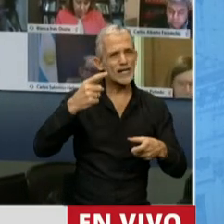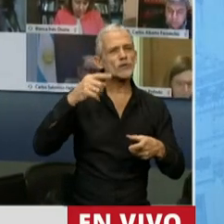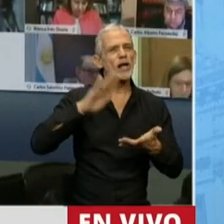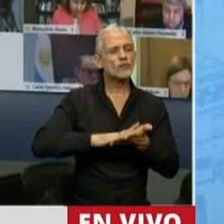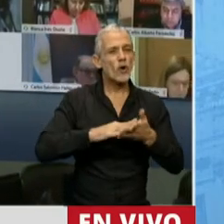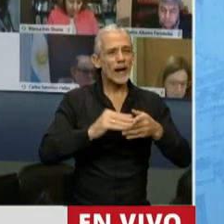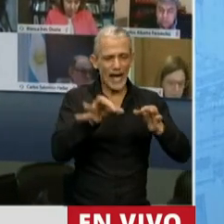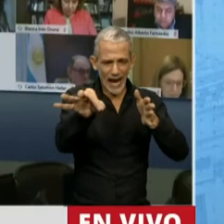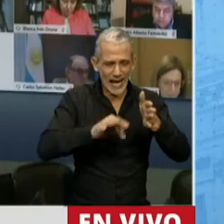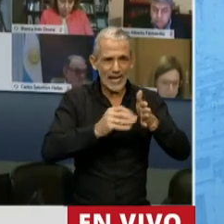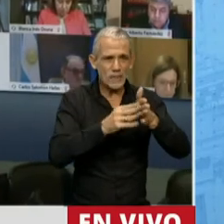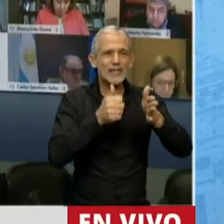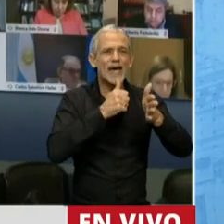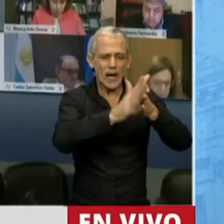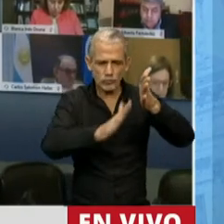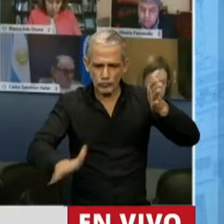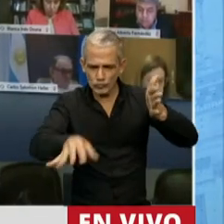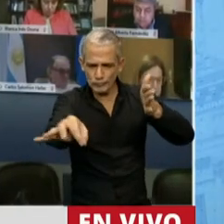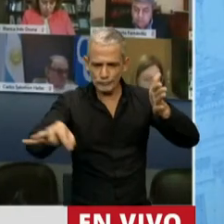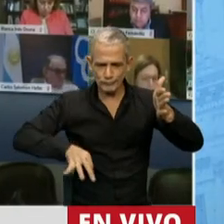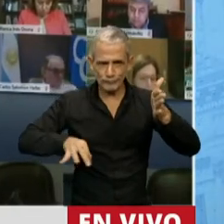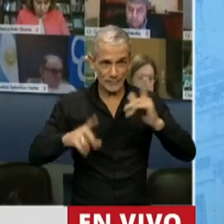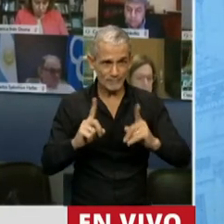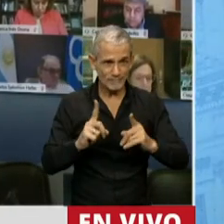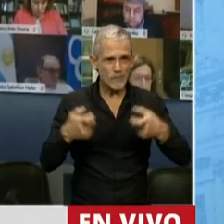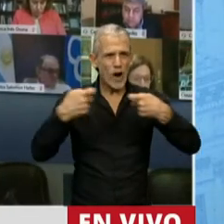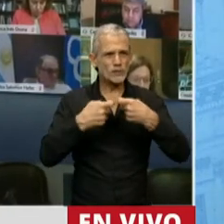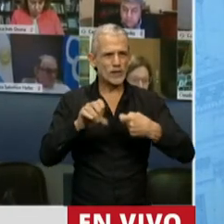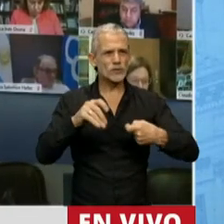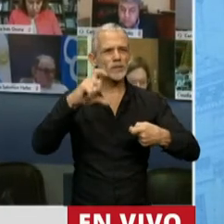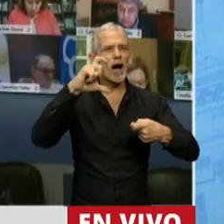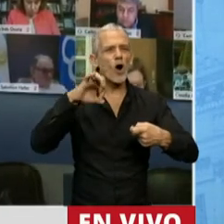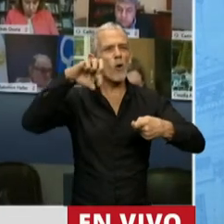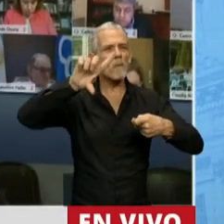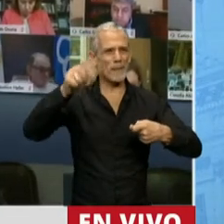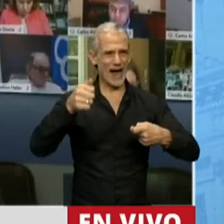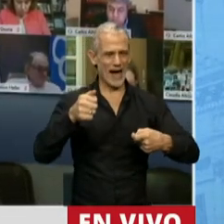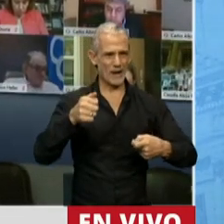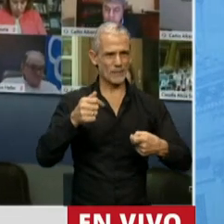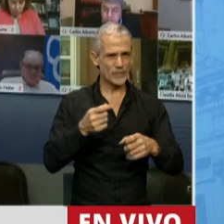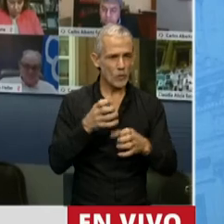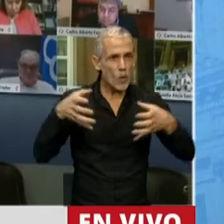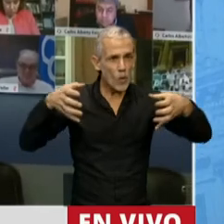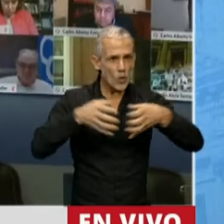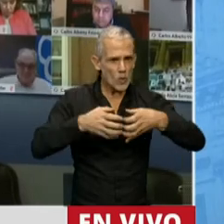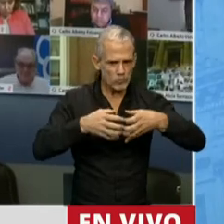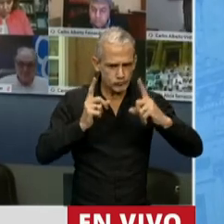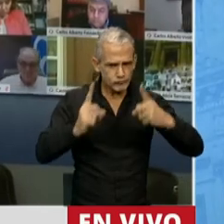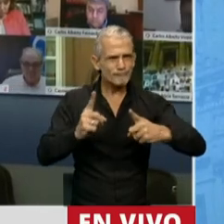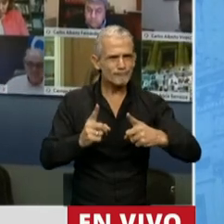Límite Exterior de la Plataforma Continental, como aquí se ha señalado, un grupo permanente de profesionales